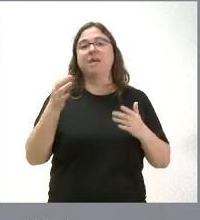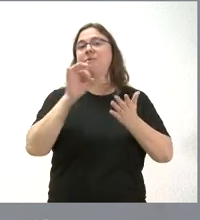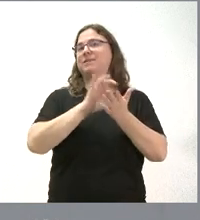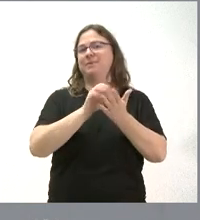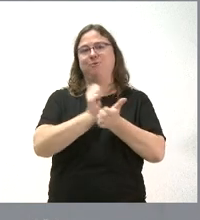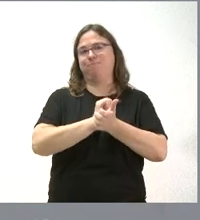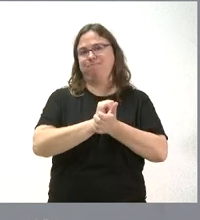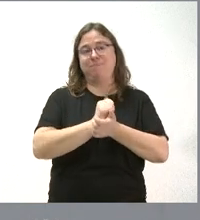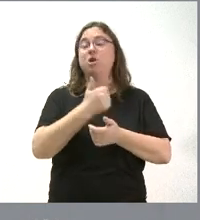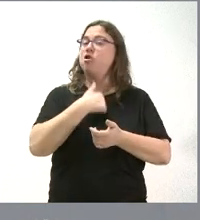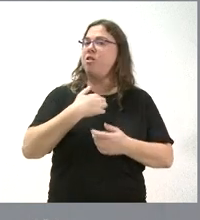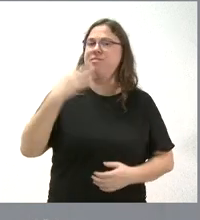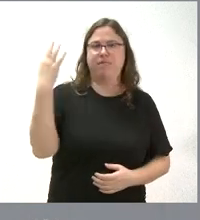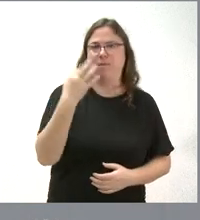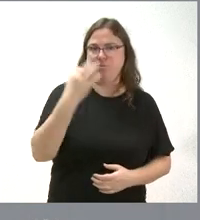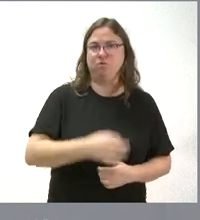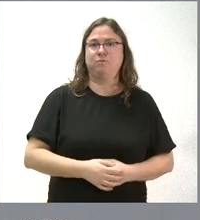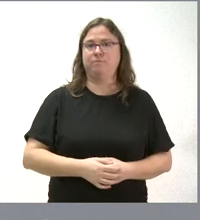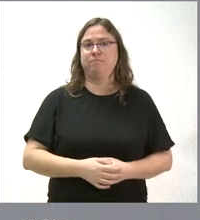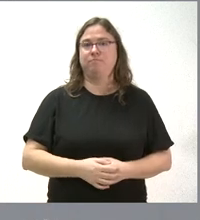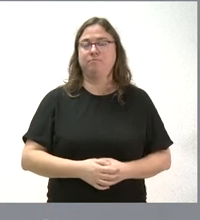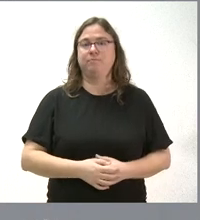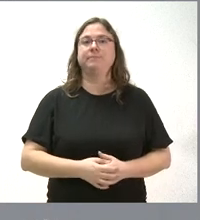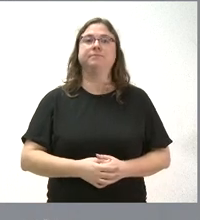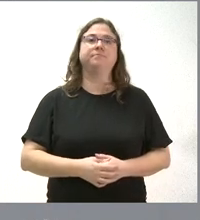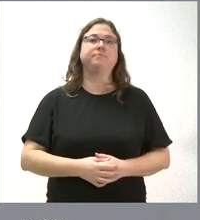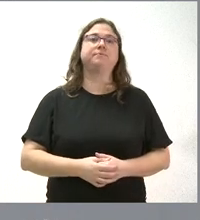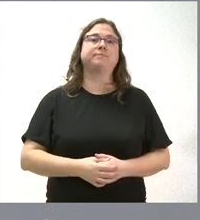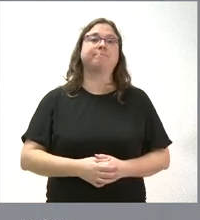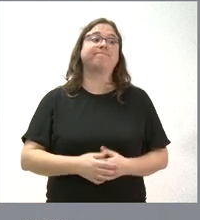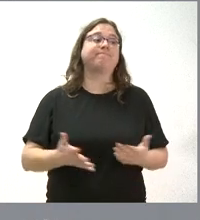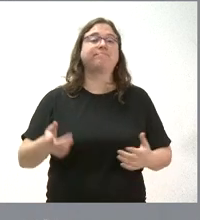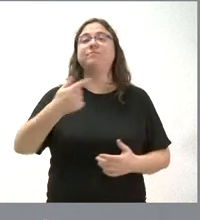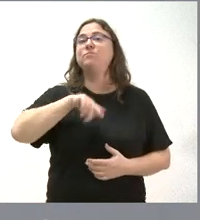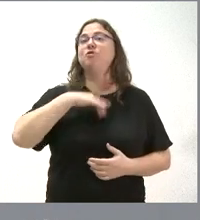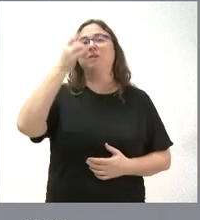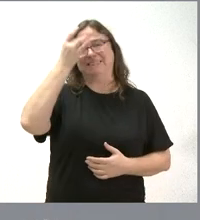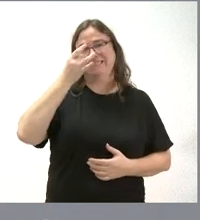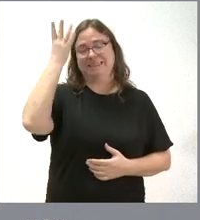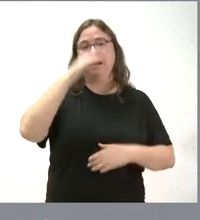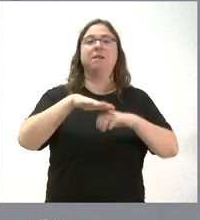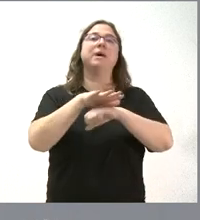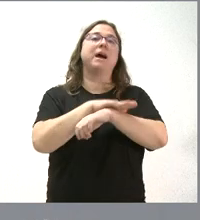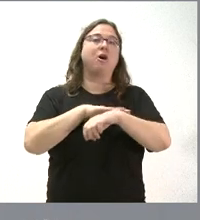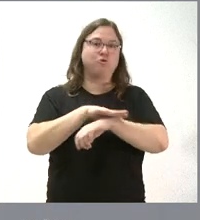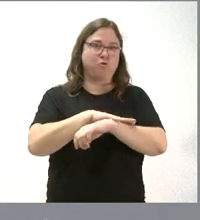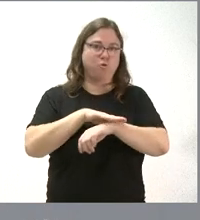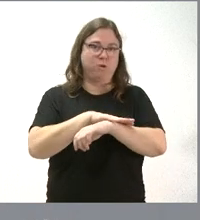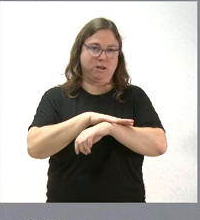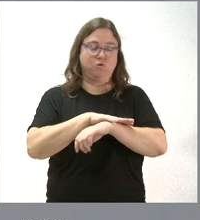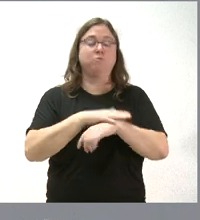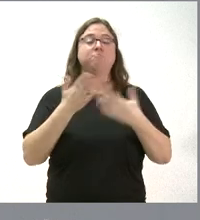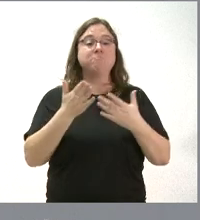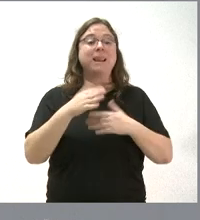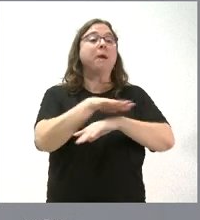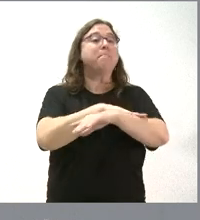sanitarios. Nuestra obligación es prestarlos con todos los medios disponibles. Y damos ideas al Gobierno para que lo hagan. Hay una nueva ministra. Esperemos